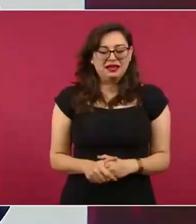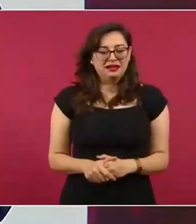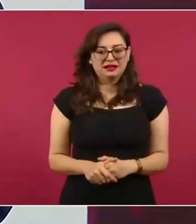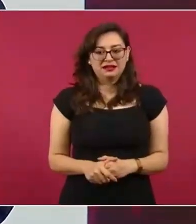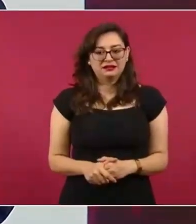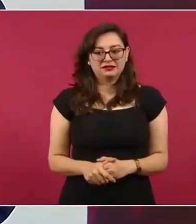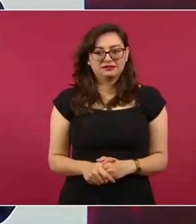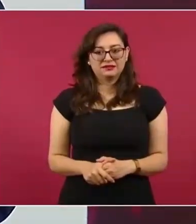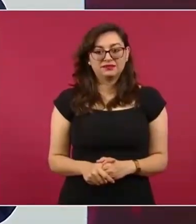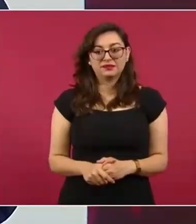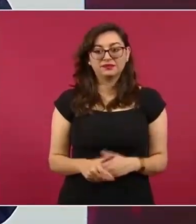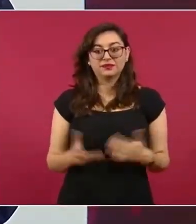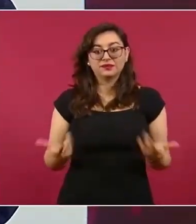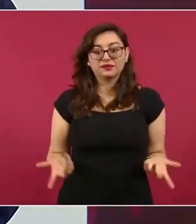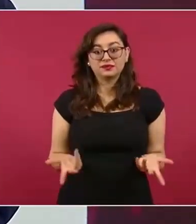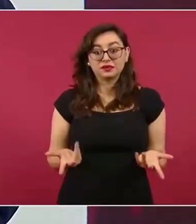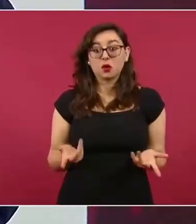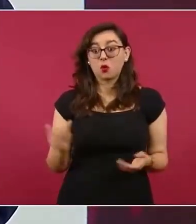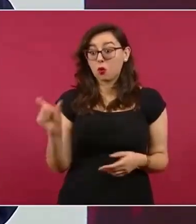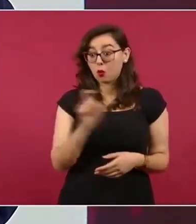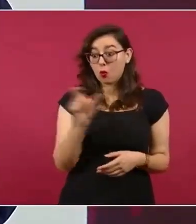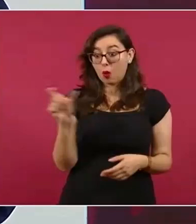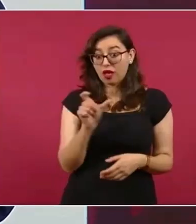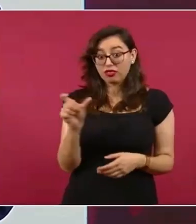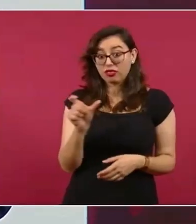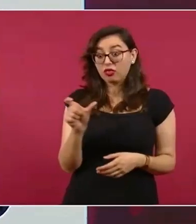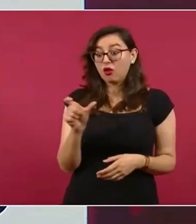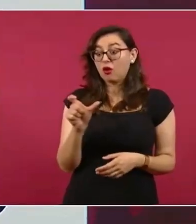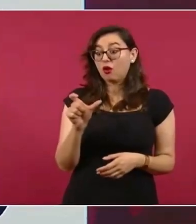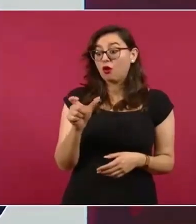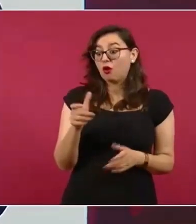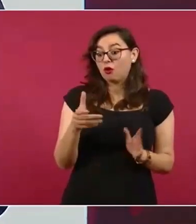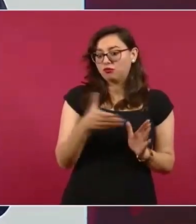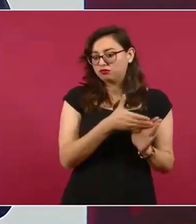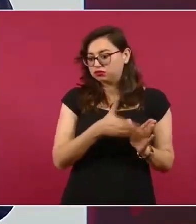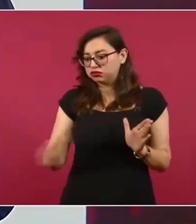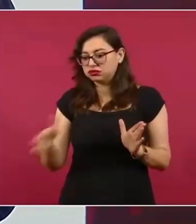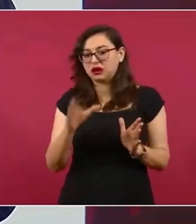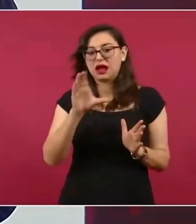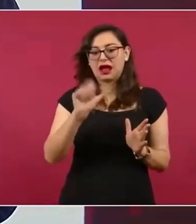delictivos altos, en particular homicidios,